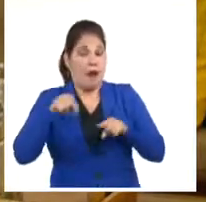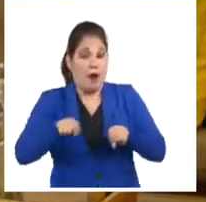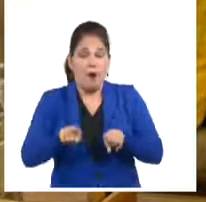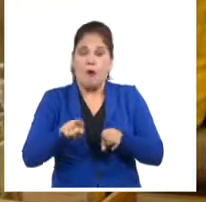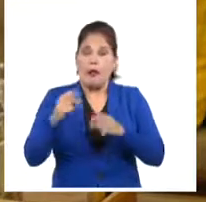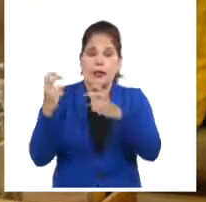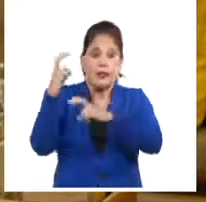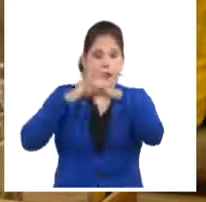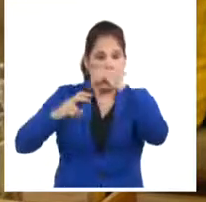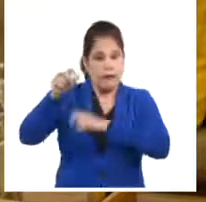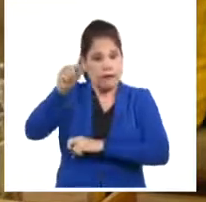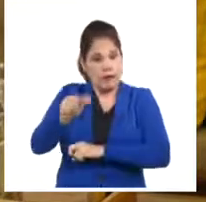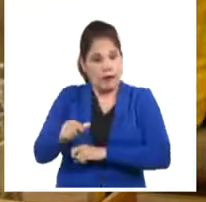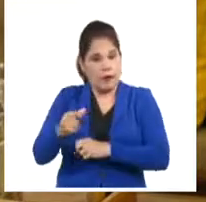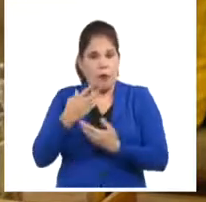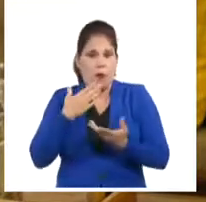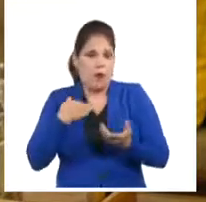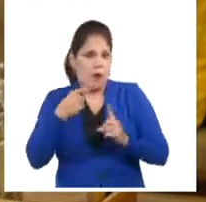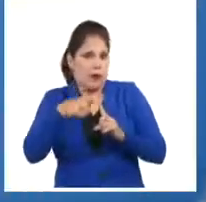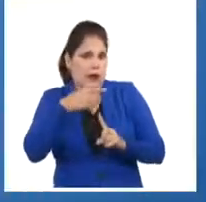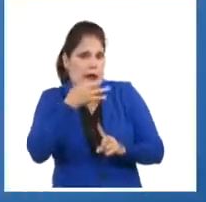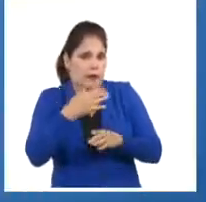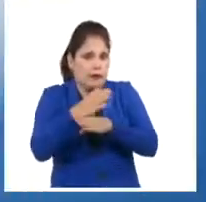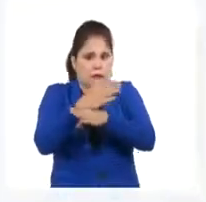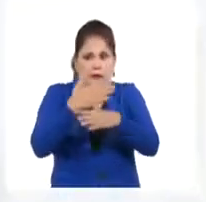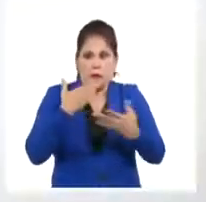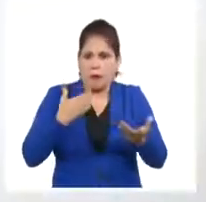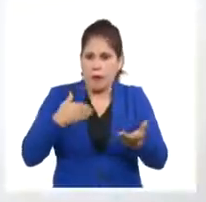la ciencia para el abordaje de este padecimiento?